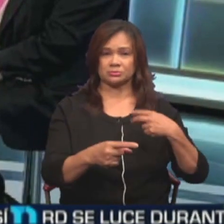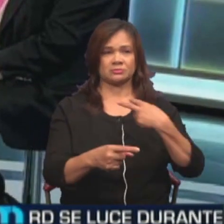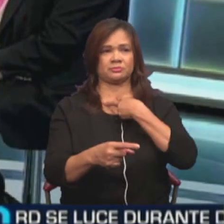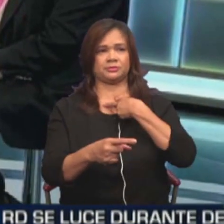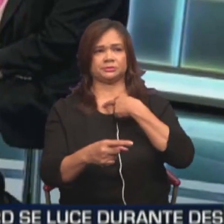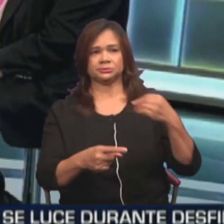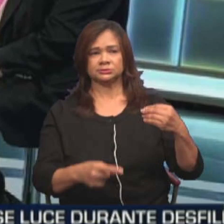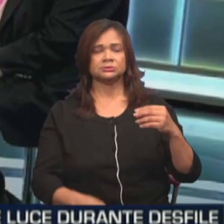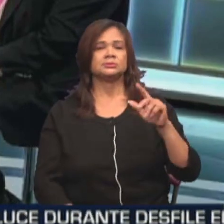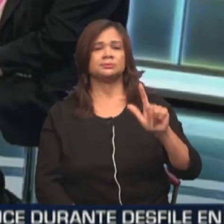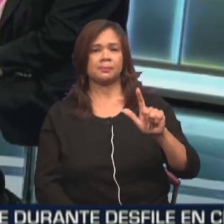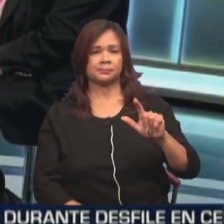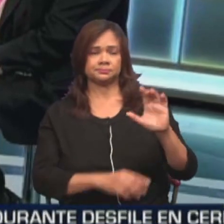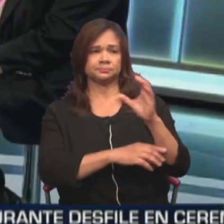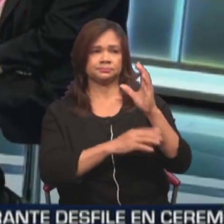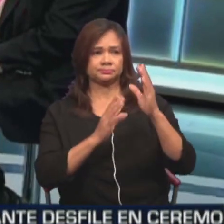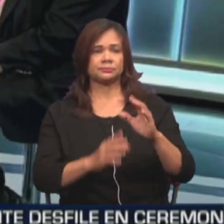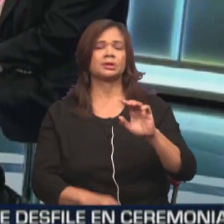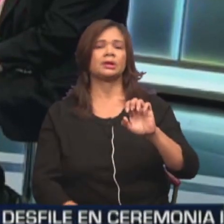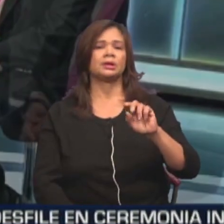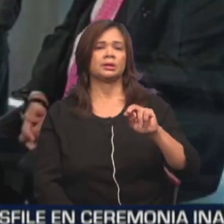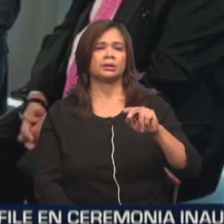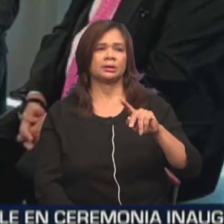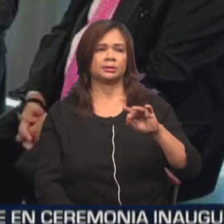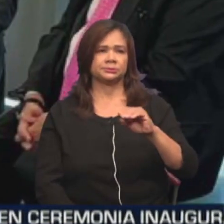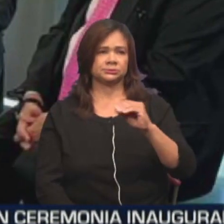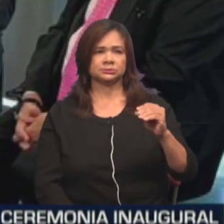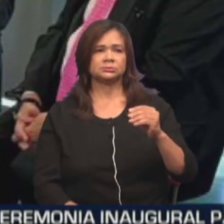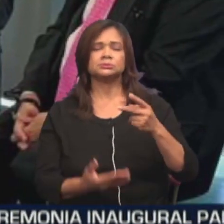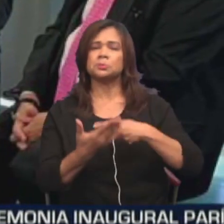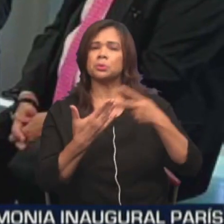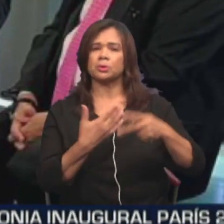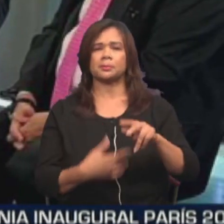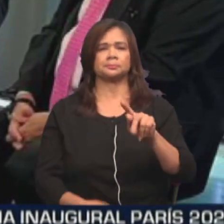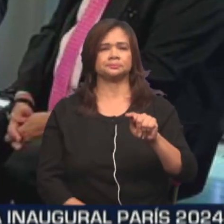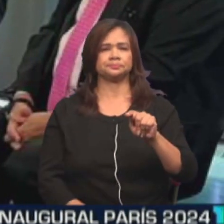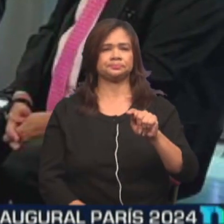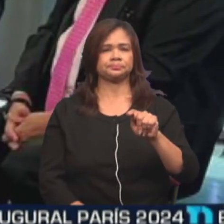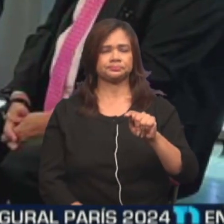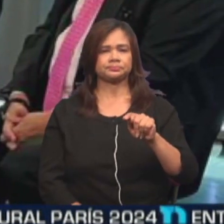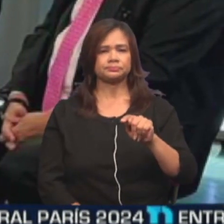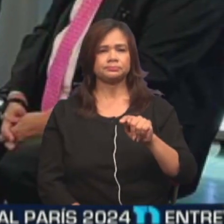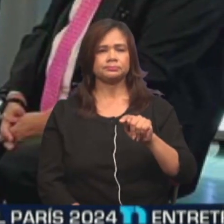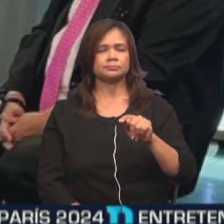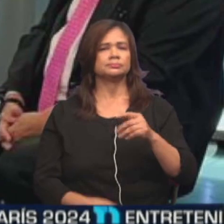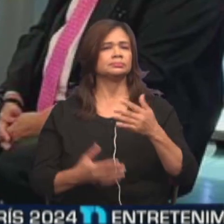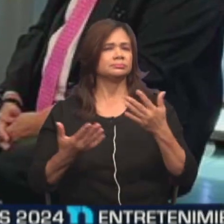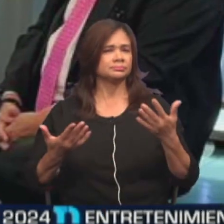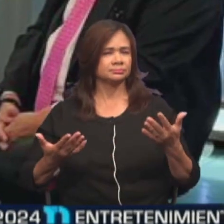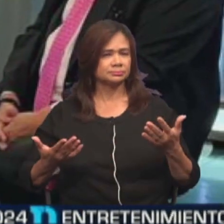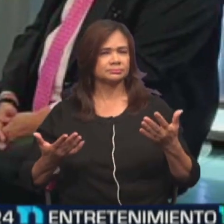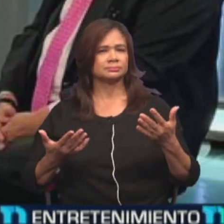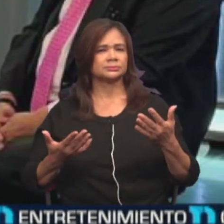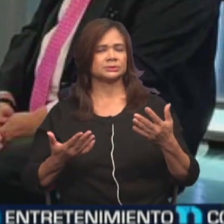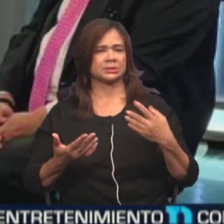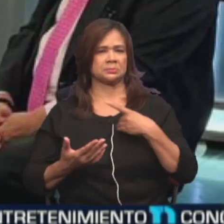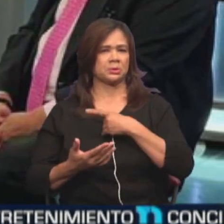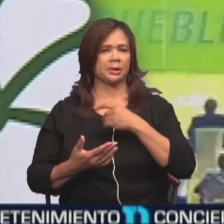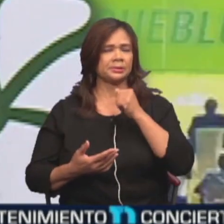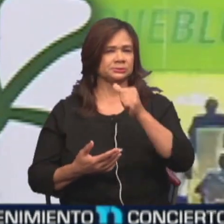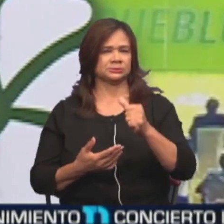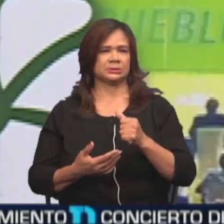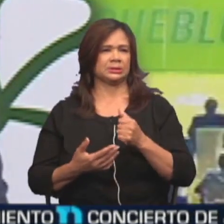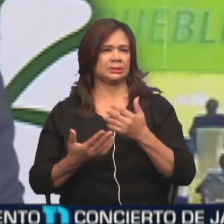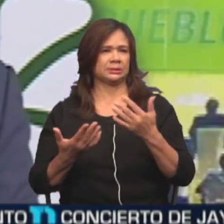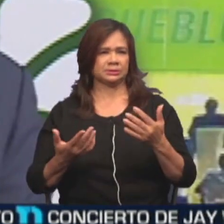Fernández y al colombiano Ernesto Samper en un programa de televisión. ¿Dónde quedó, señores, la diplomacia y la